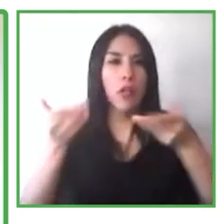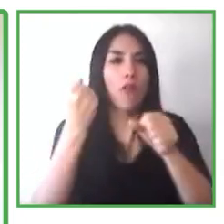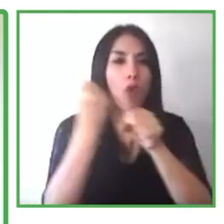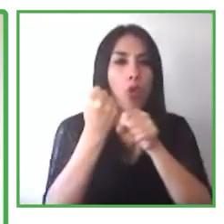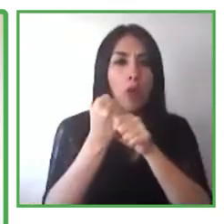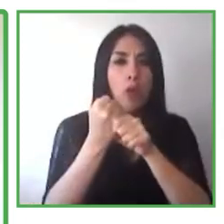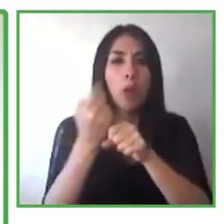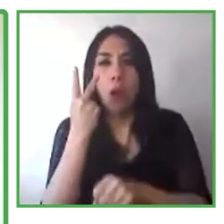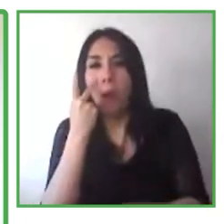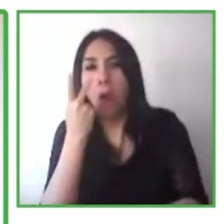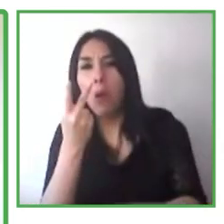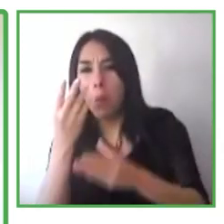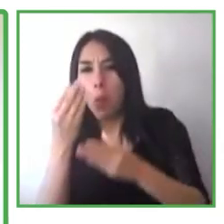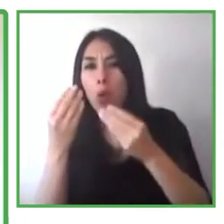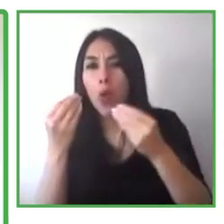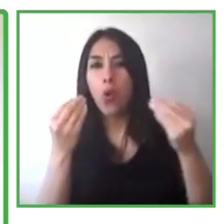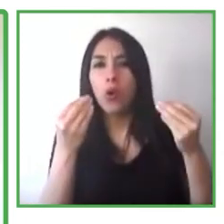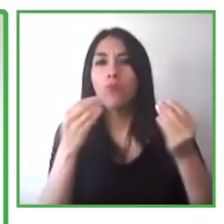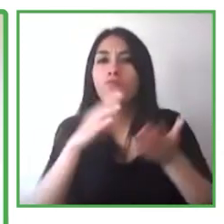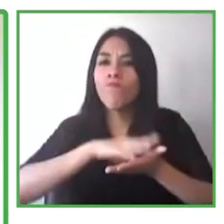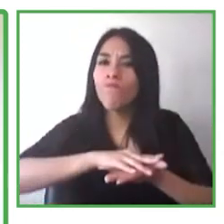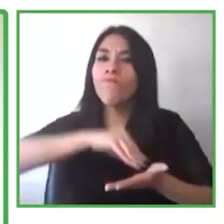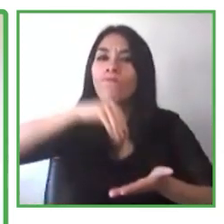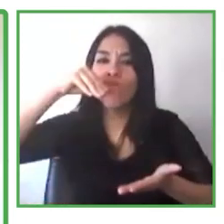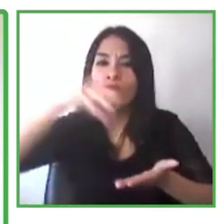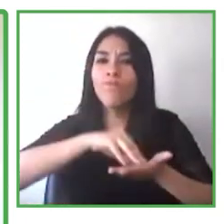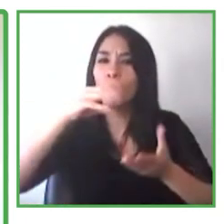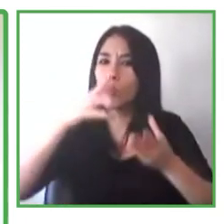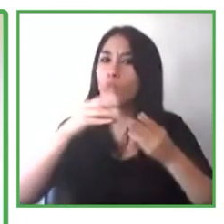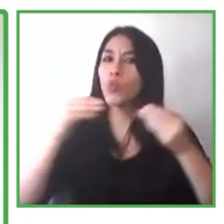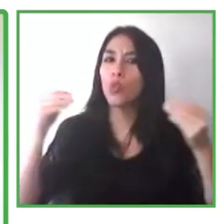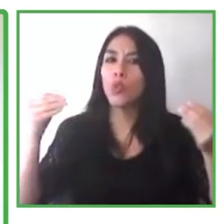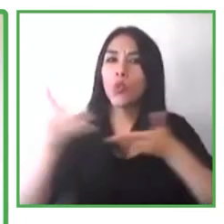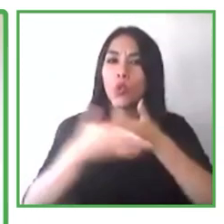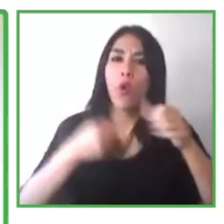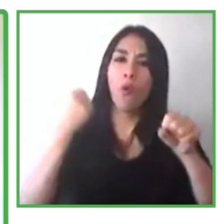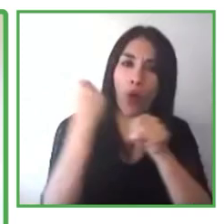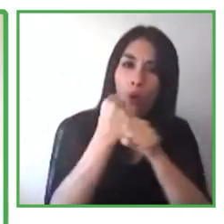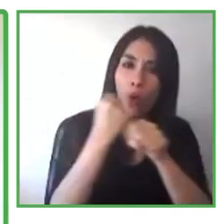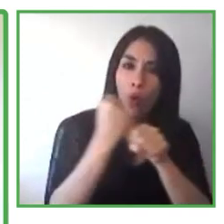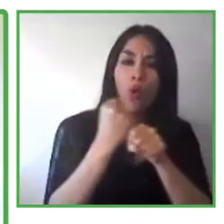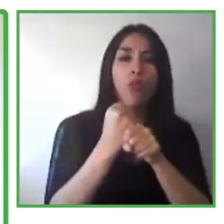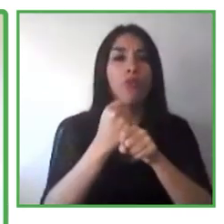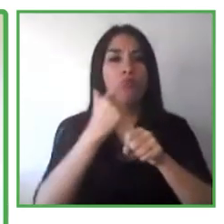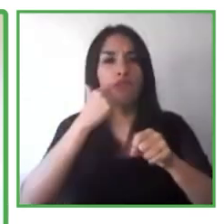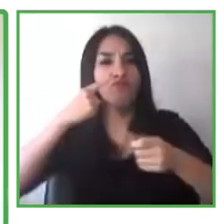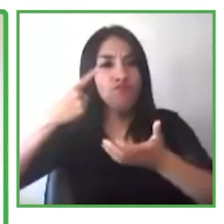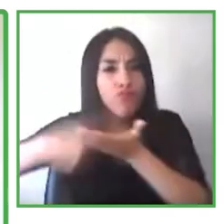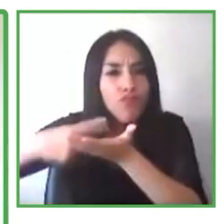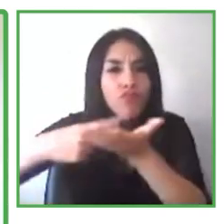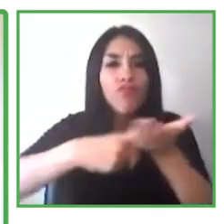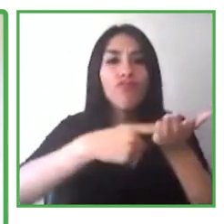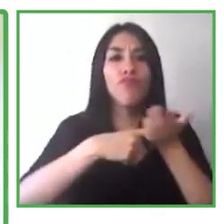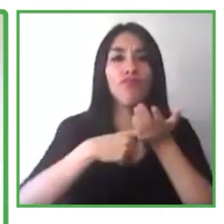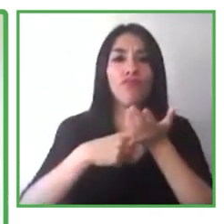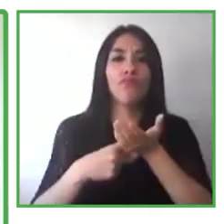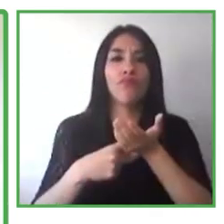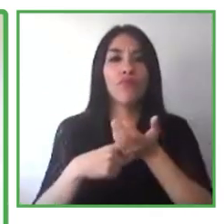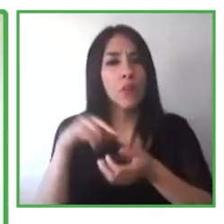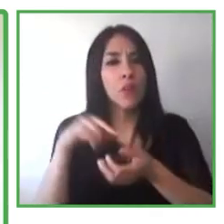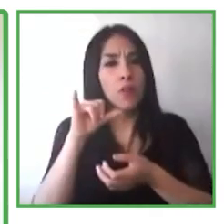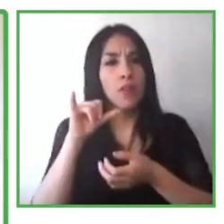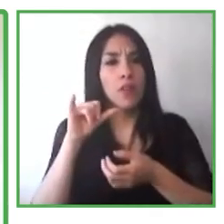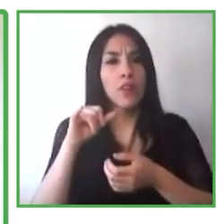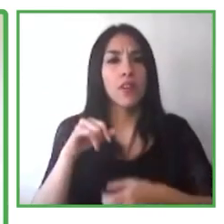colaboración y el trabajo en equipo, que es muy importante para trabajar en cualquier parte, pero especialmente en Microsoft. También tenemos una fuerza laboral